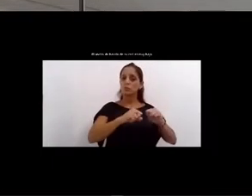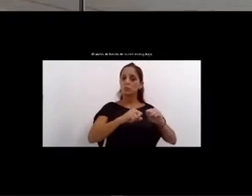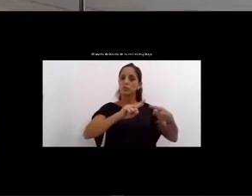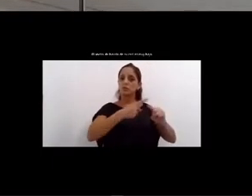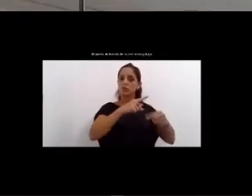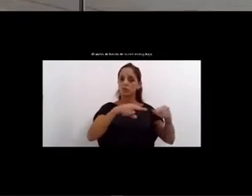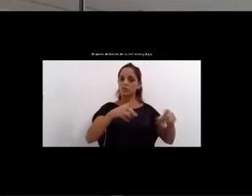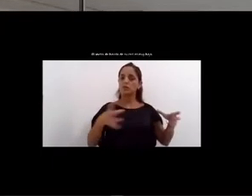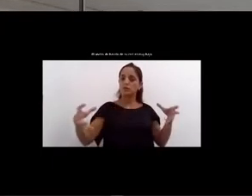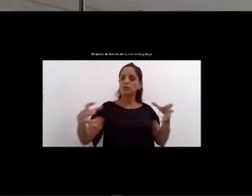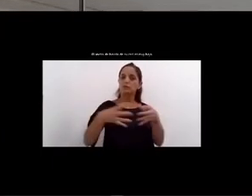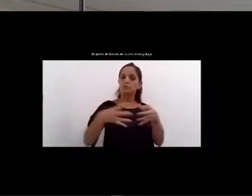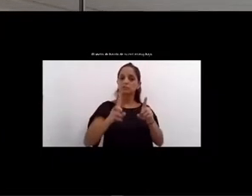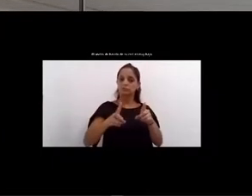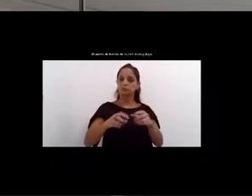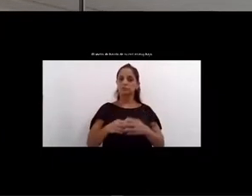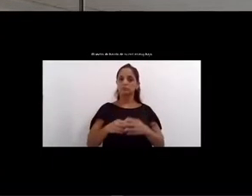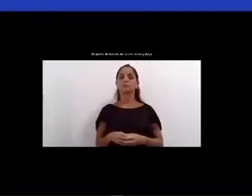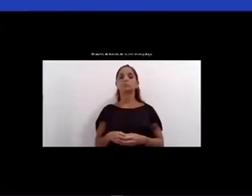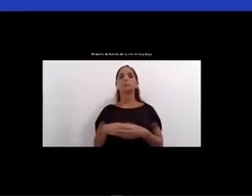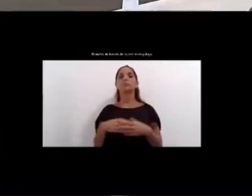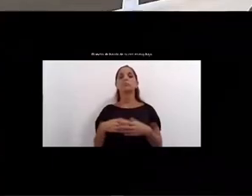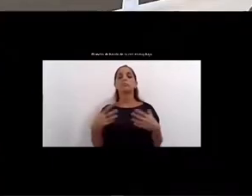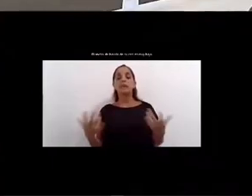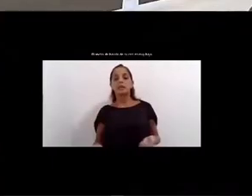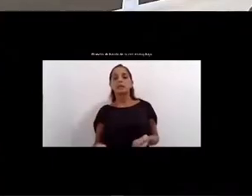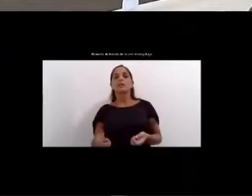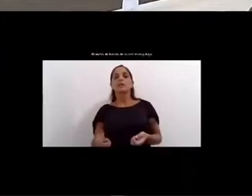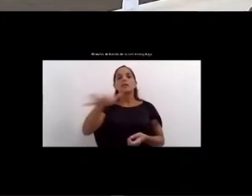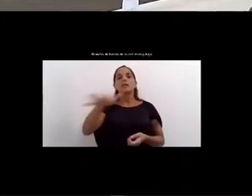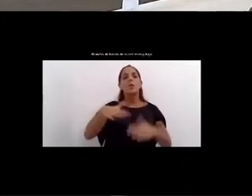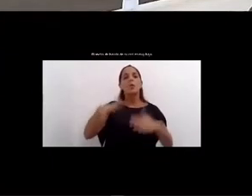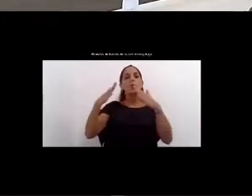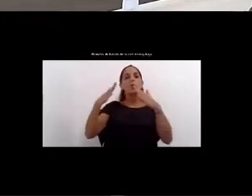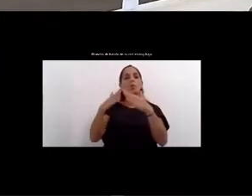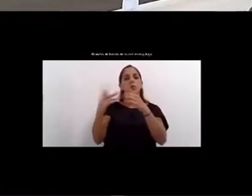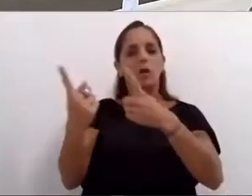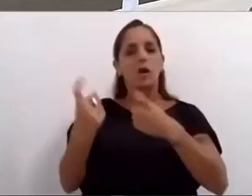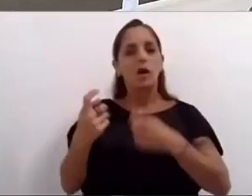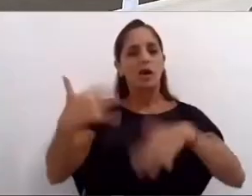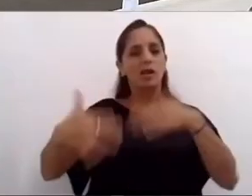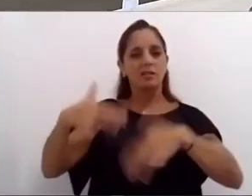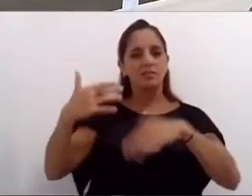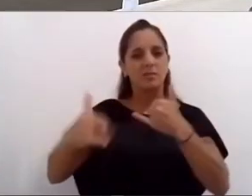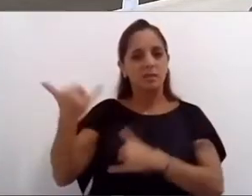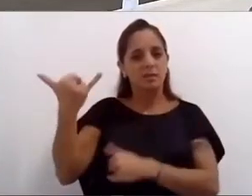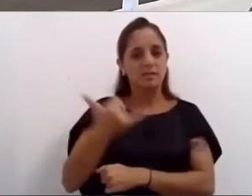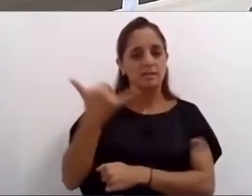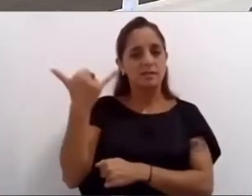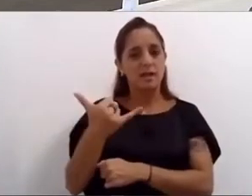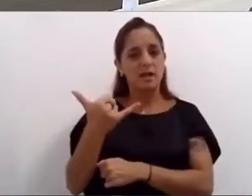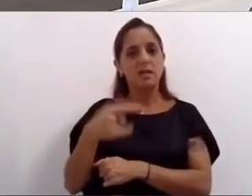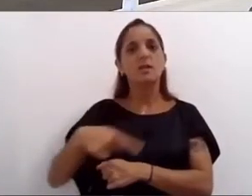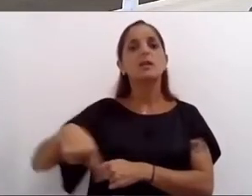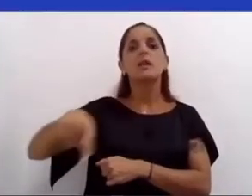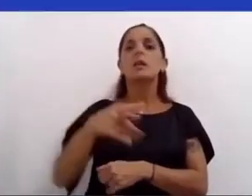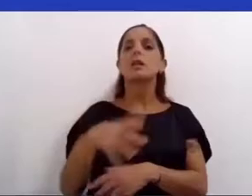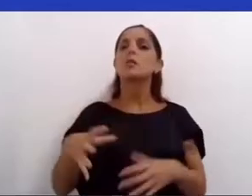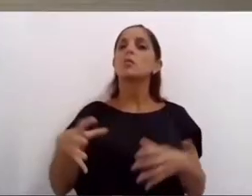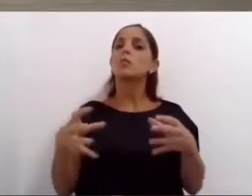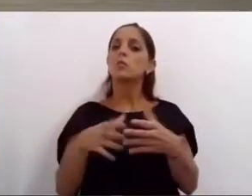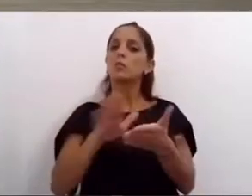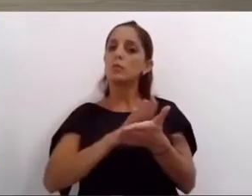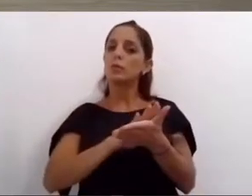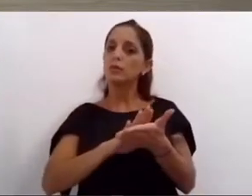y para poder asistir en emergencias habitacionales vamos a potenciar la bloquera un espacio productivo en donde los